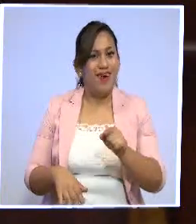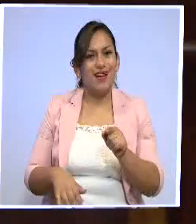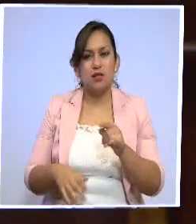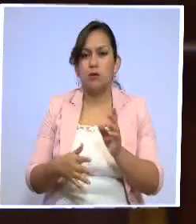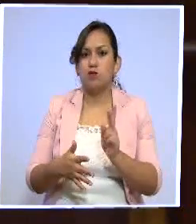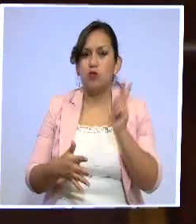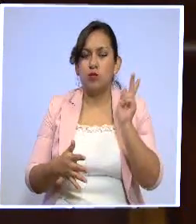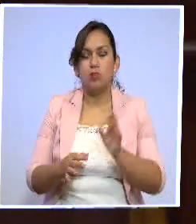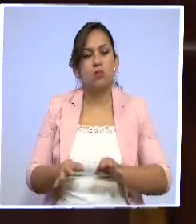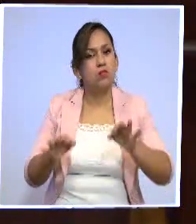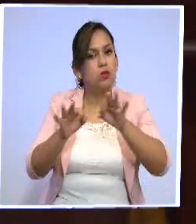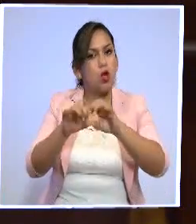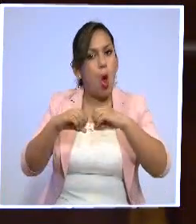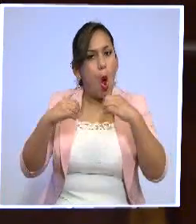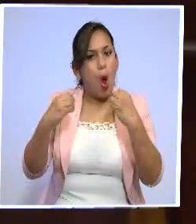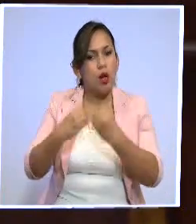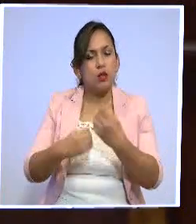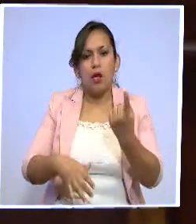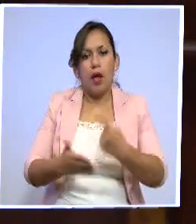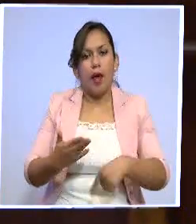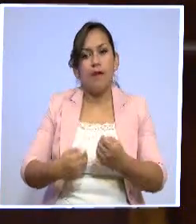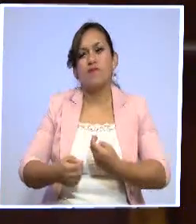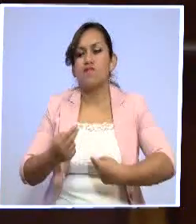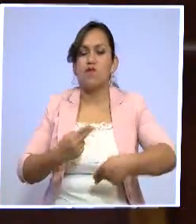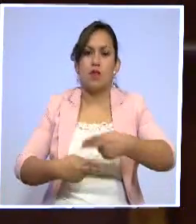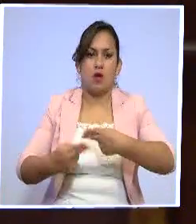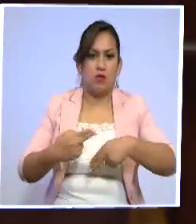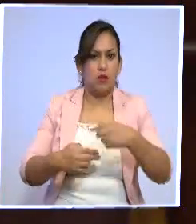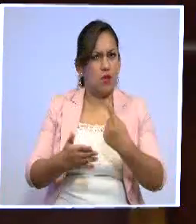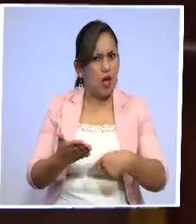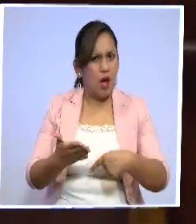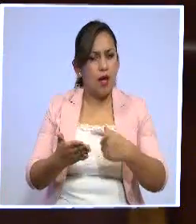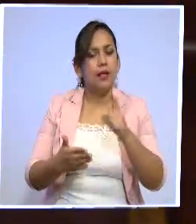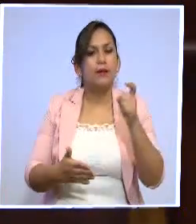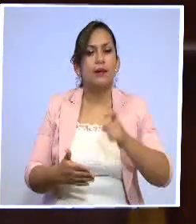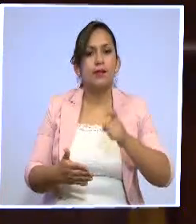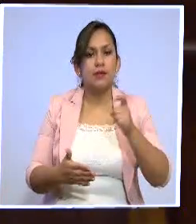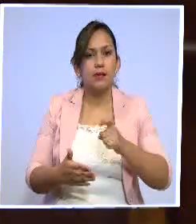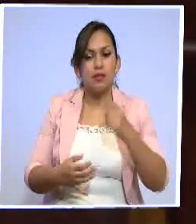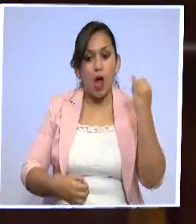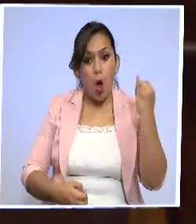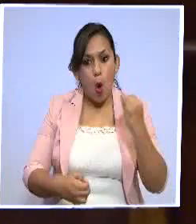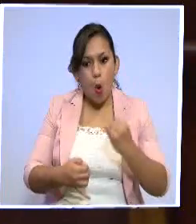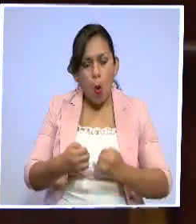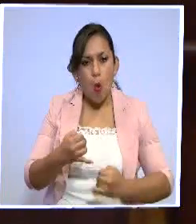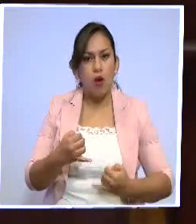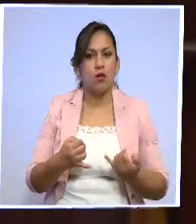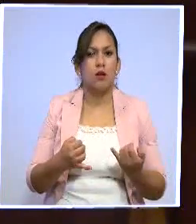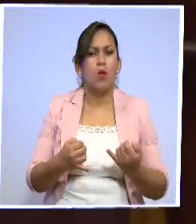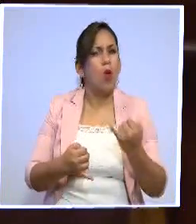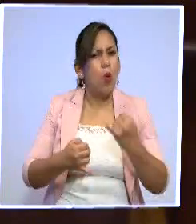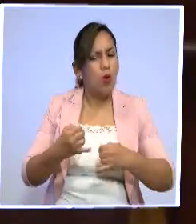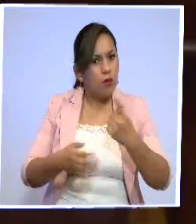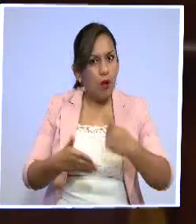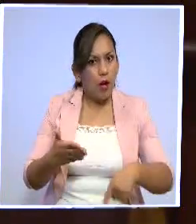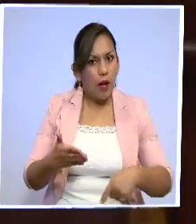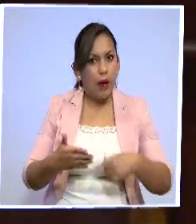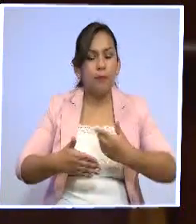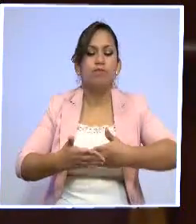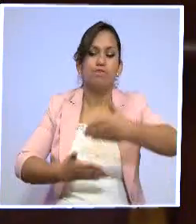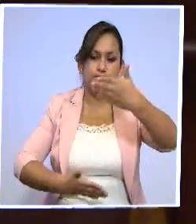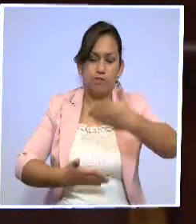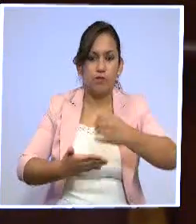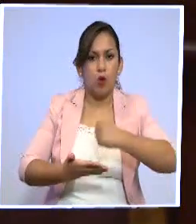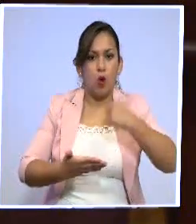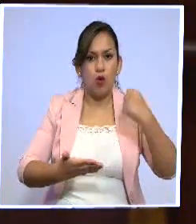organización y del convenio es la negociación y la negociación tiene que terminar en un instrumento. ¿Cuál es ese instrumento? Bueno, no quieren que sea contrato colectivo,